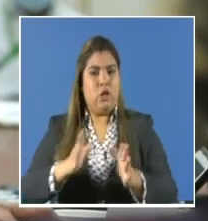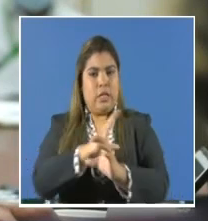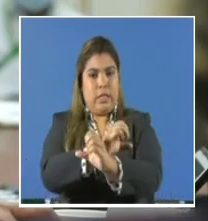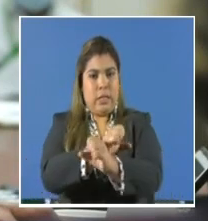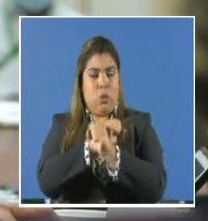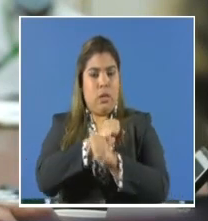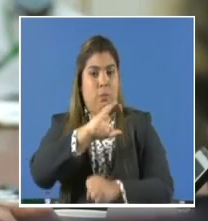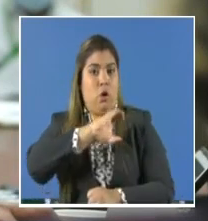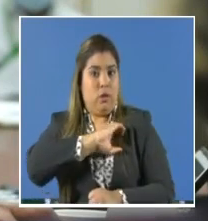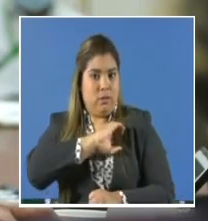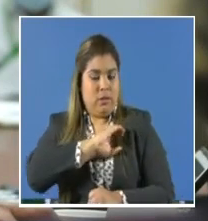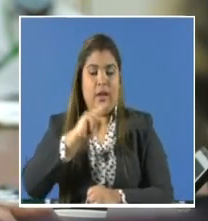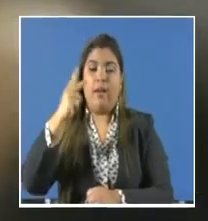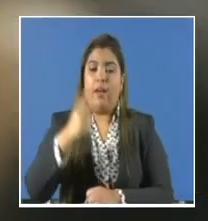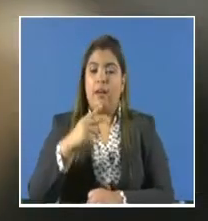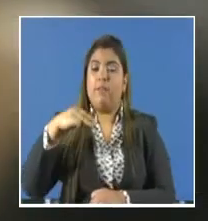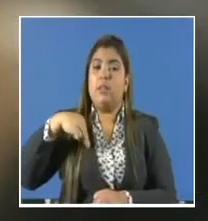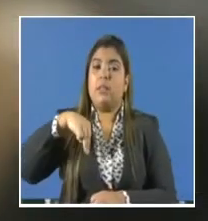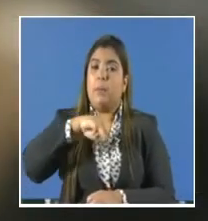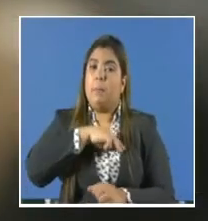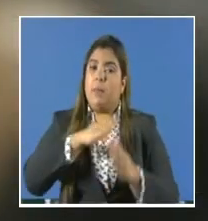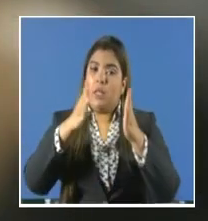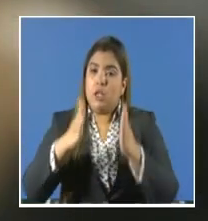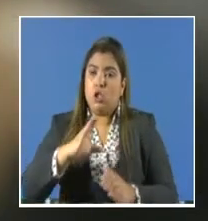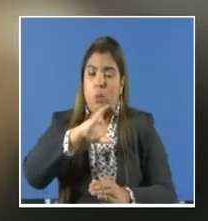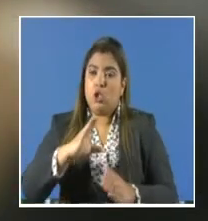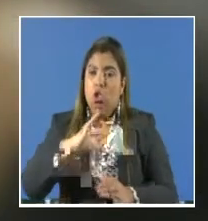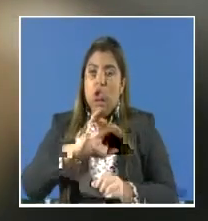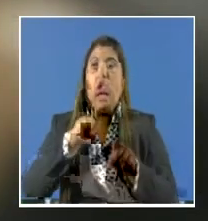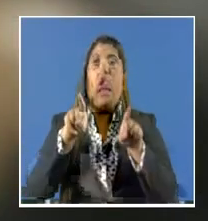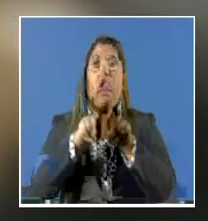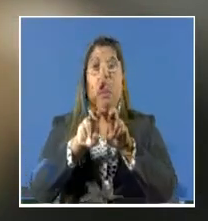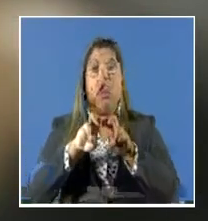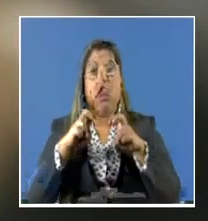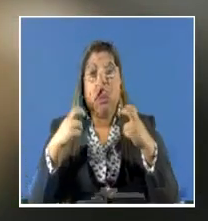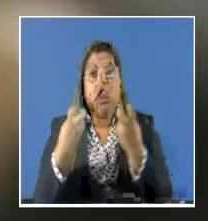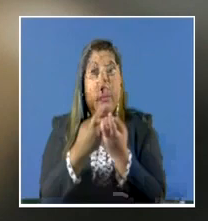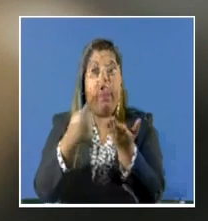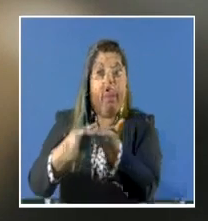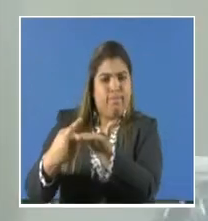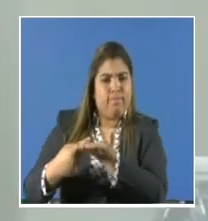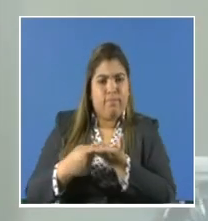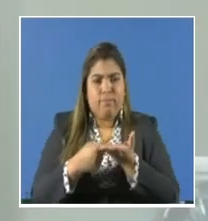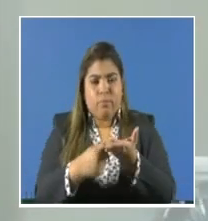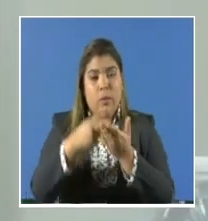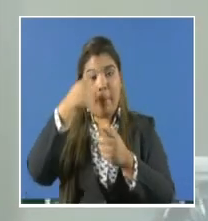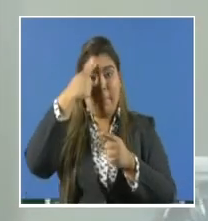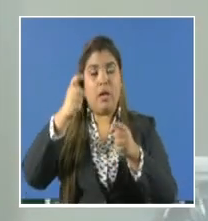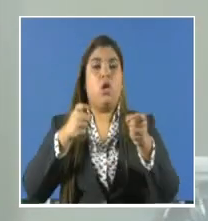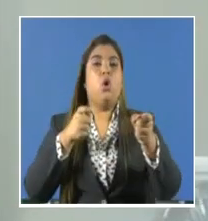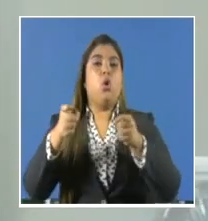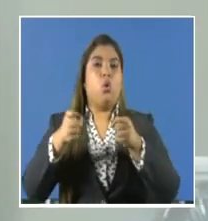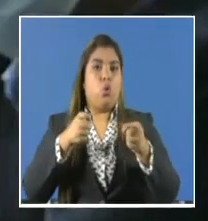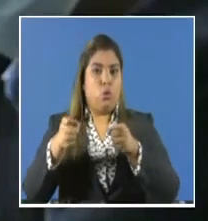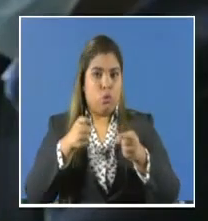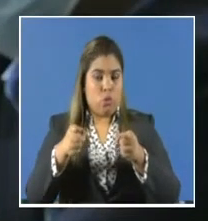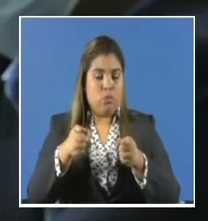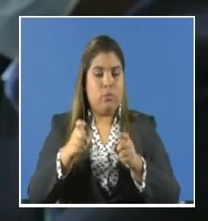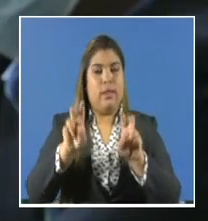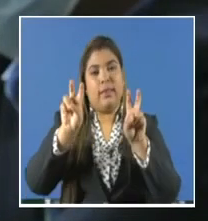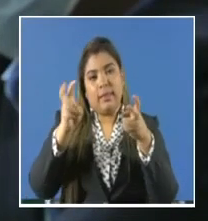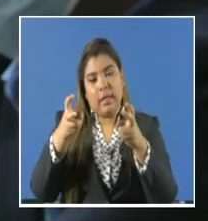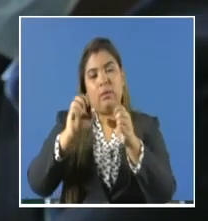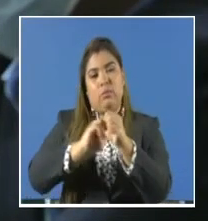Viceministro Ibor Pití, con quienes coordinaron las acciones de seguimiento a las medidas establecidas por la